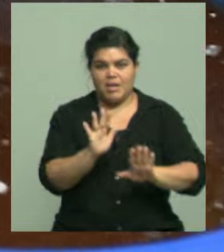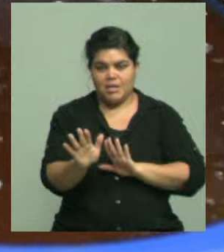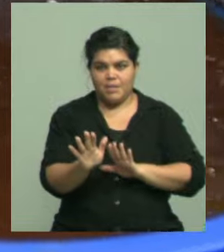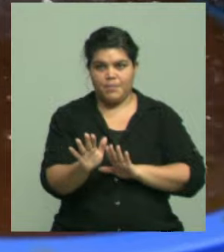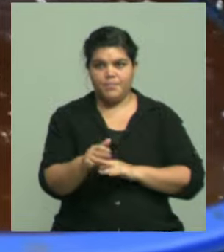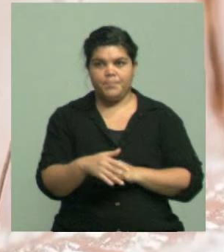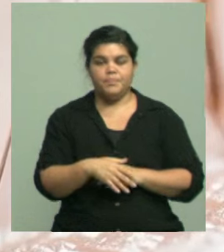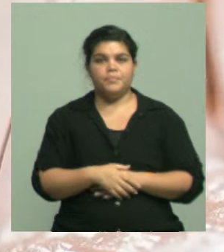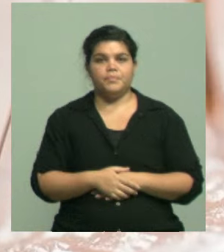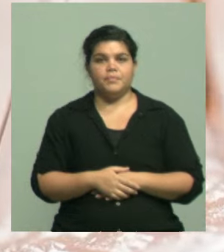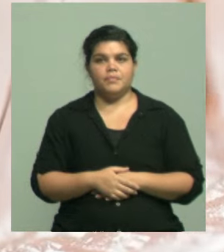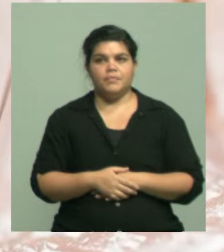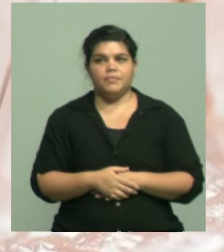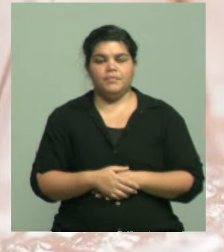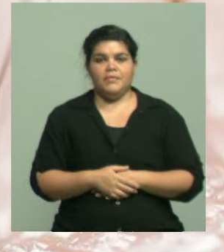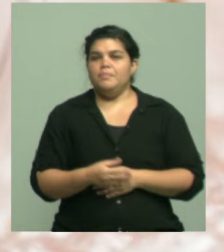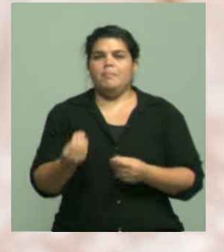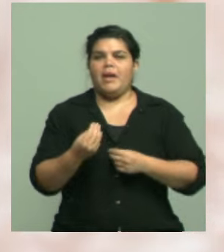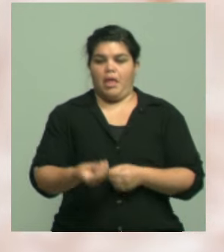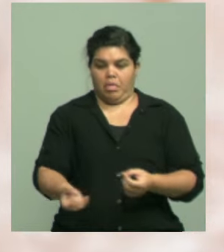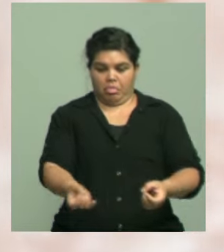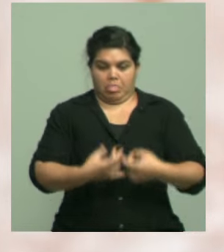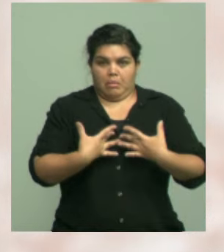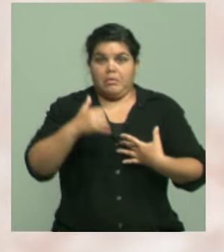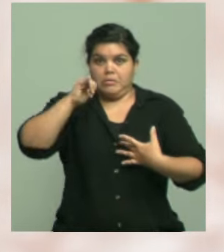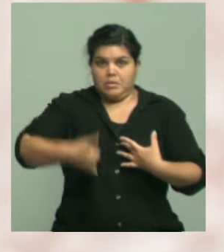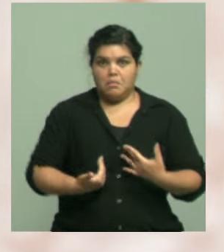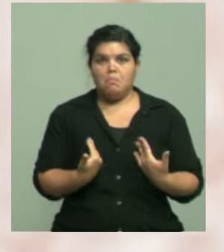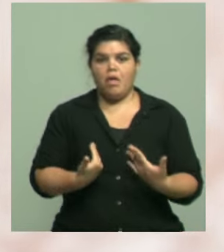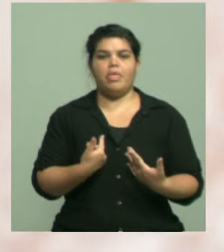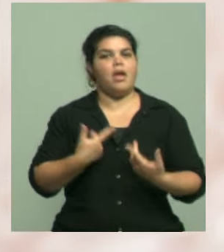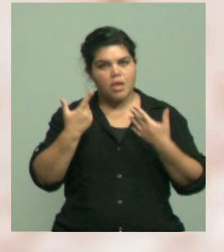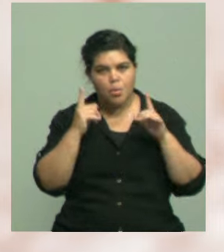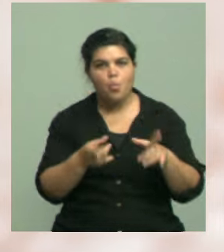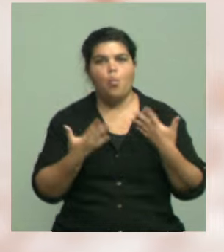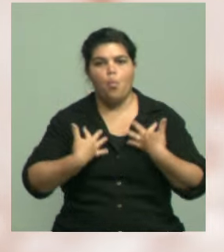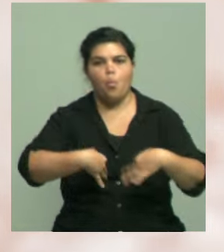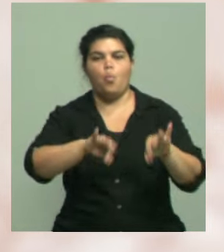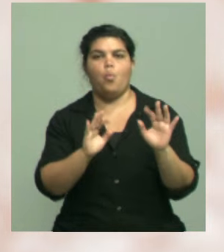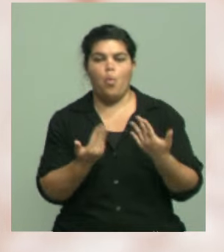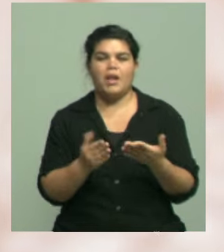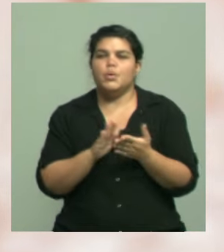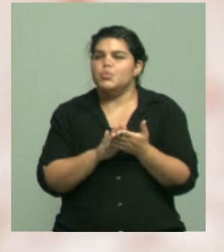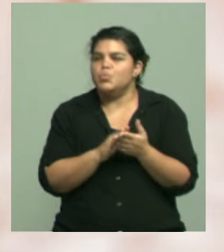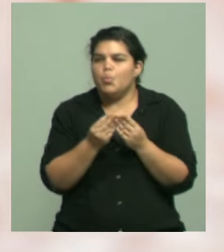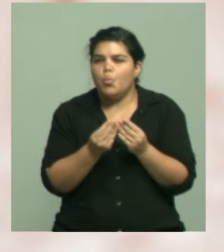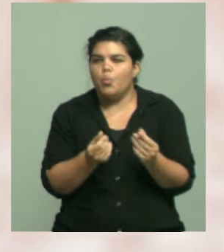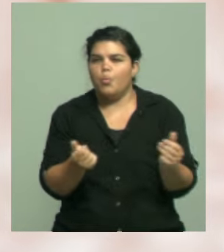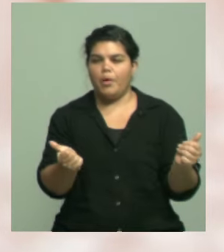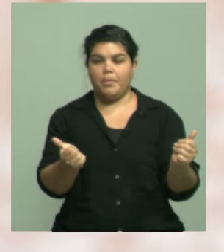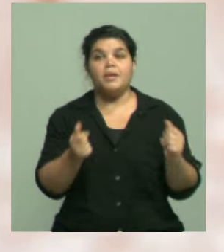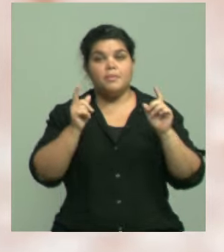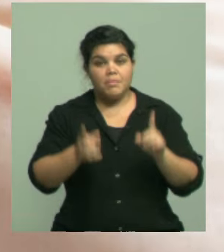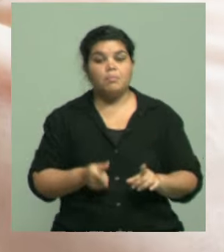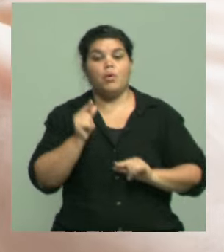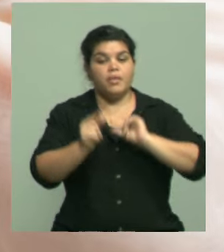sea, o el impacto sea lo más leve posible en nuestro cuerpo y en nuestra salud. Creo que venimos en un camino en el cual hemos empezado a entender